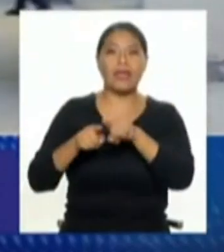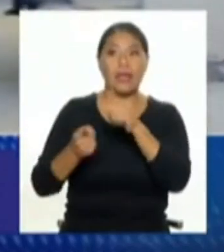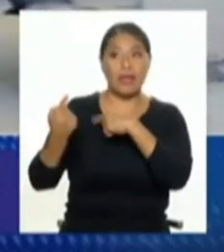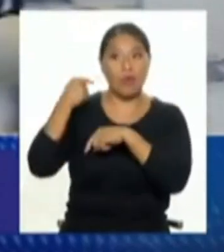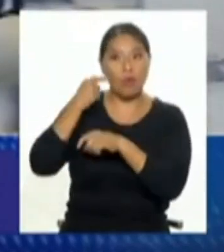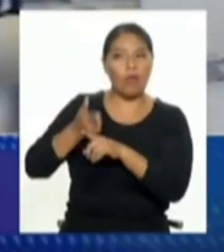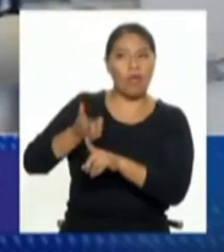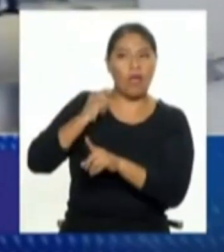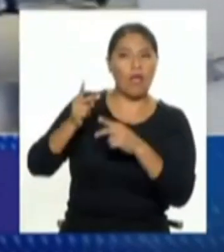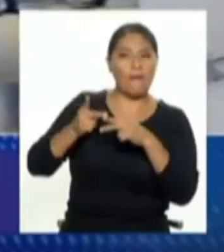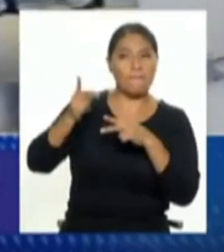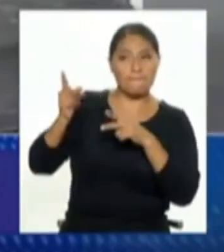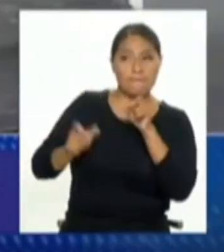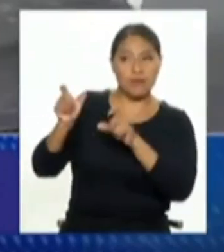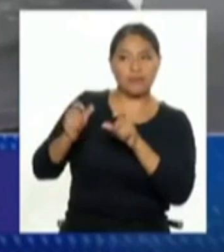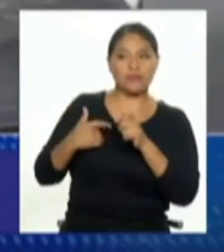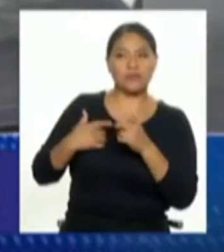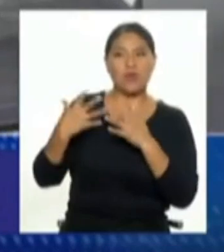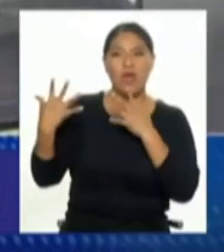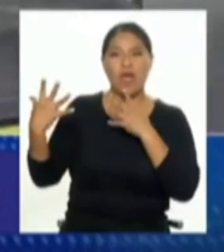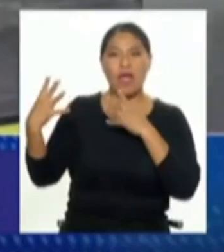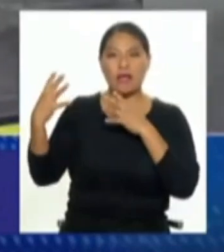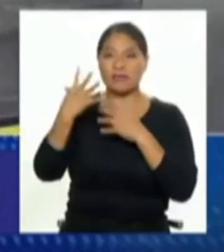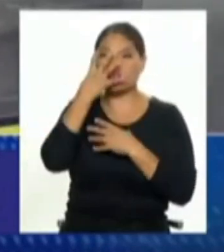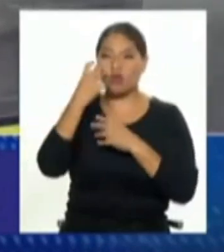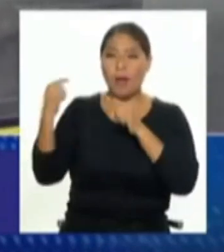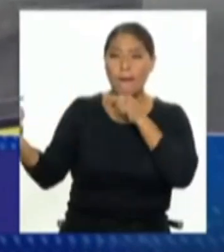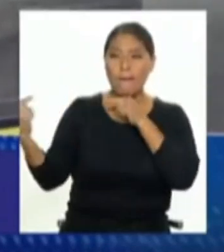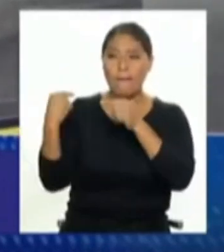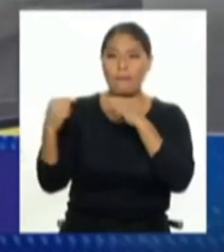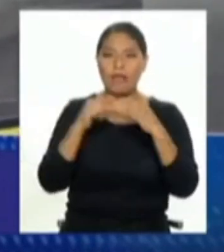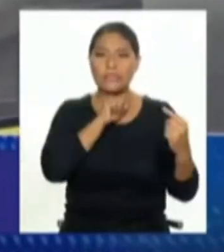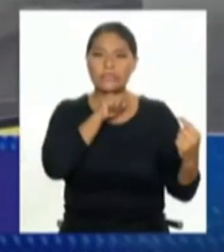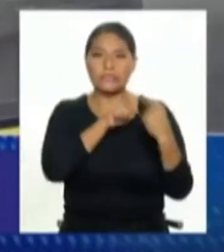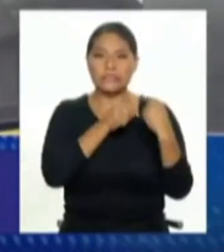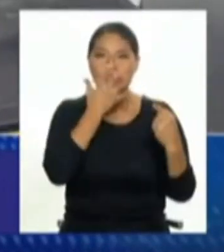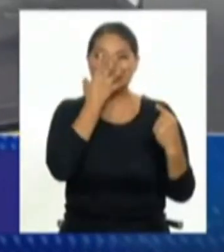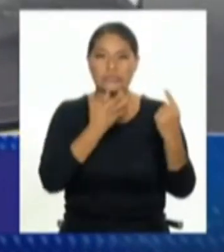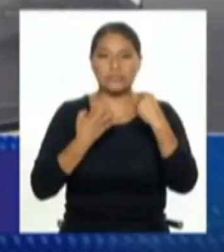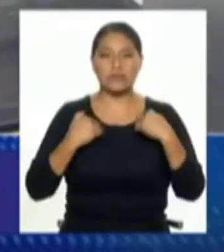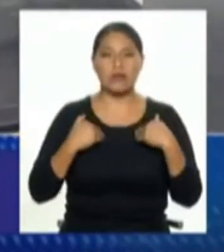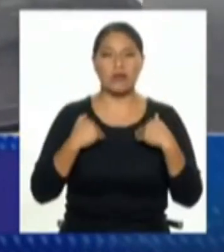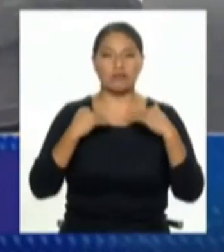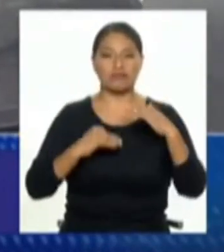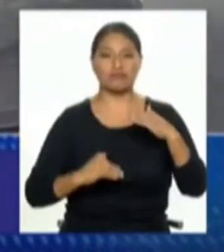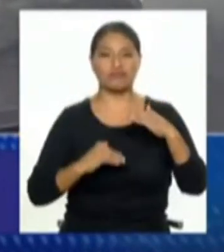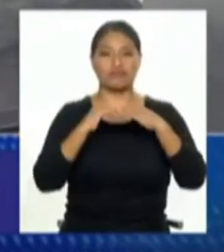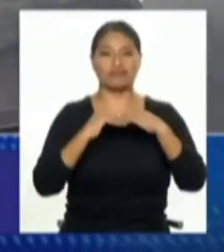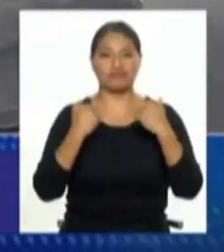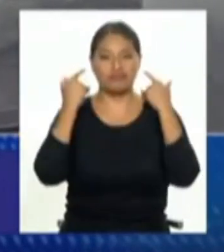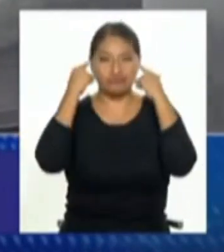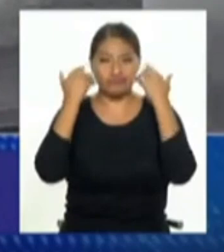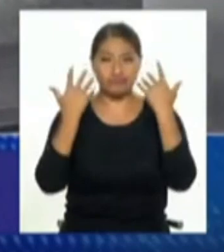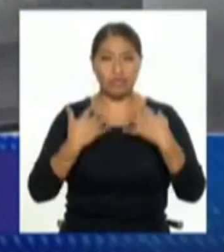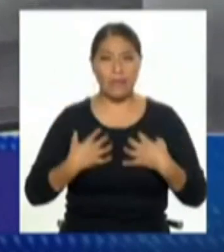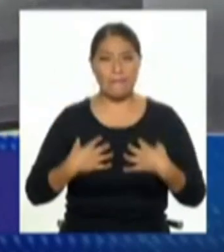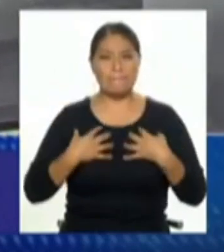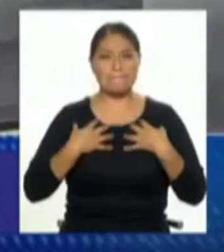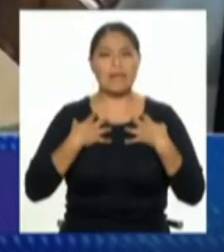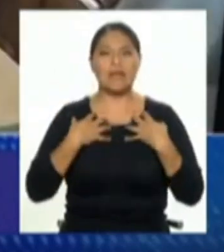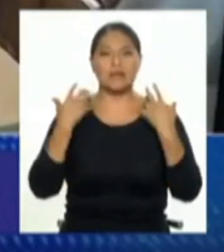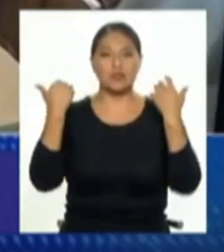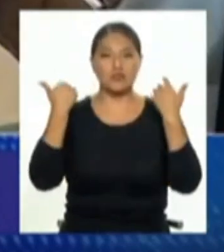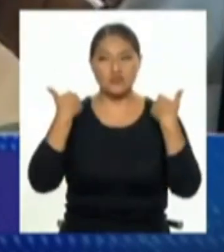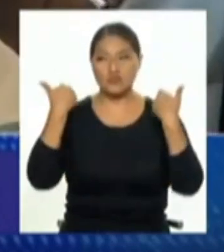incluso con la vecina o el vecino. Entonces, estamos con una sobrecarga emocional, un estrés negativo muy incrementado y la